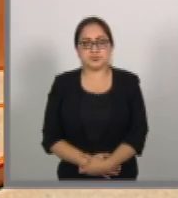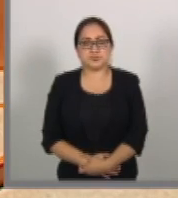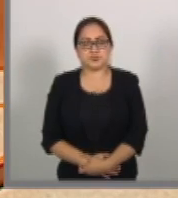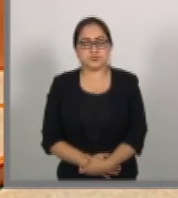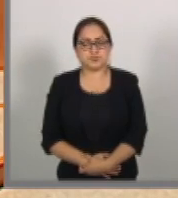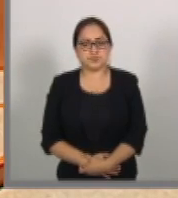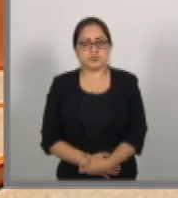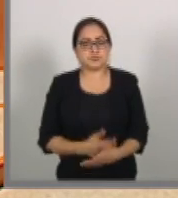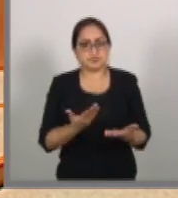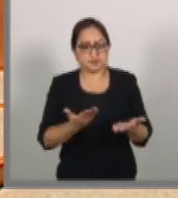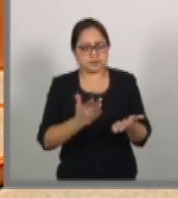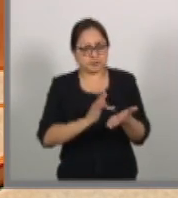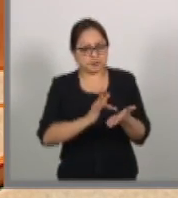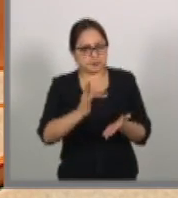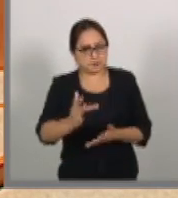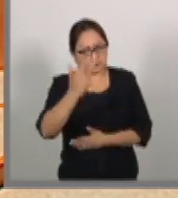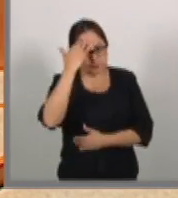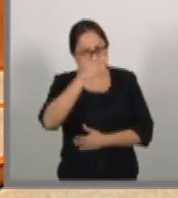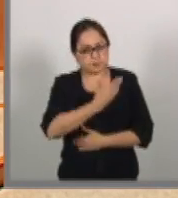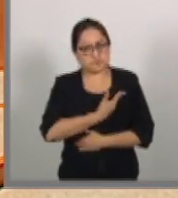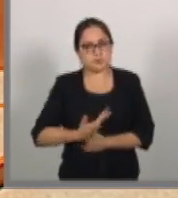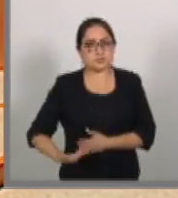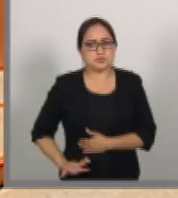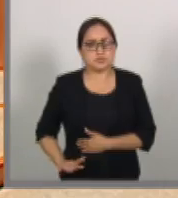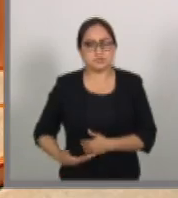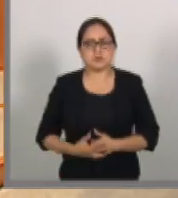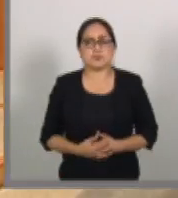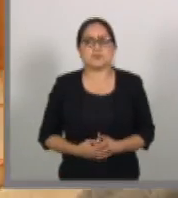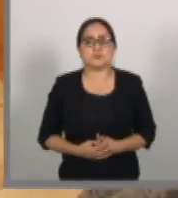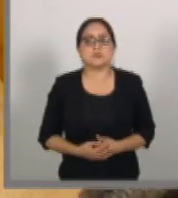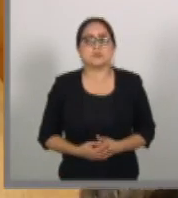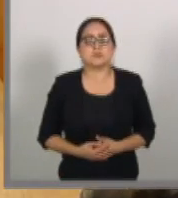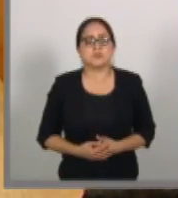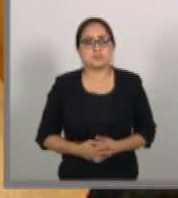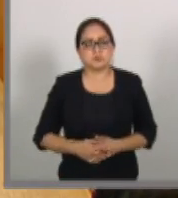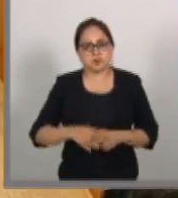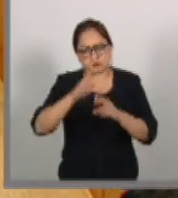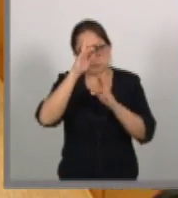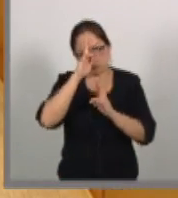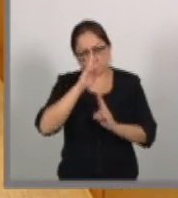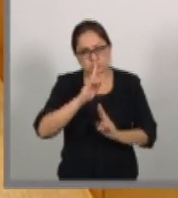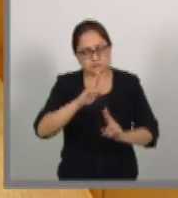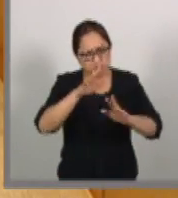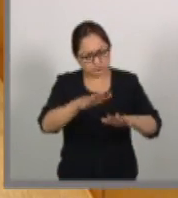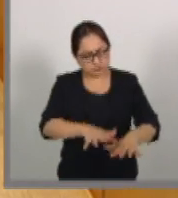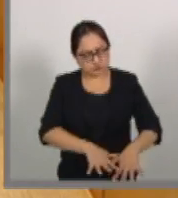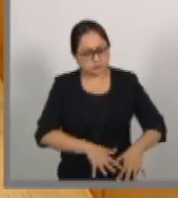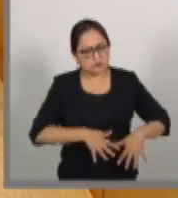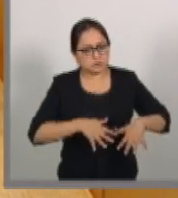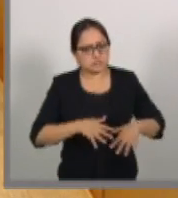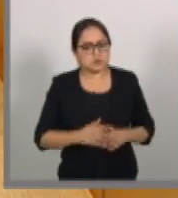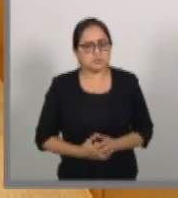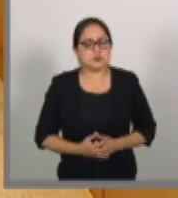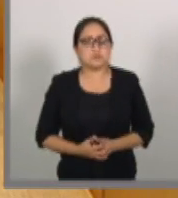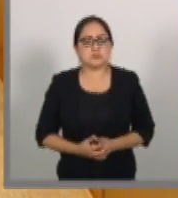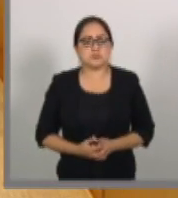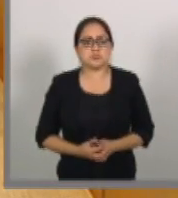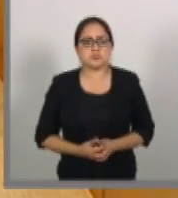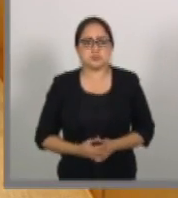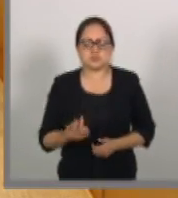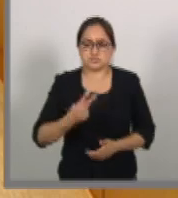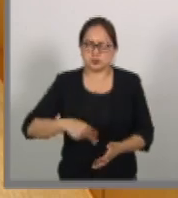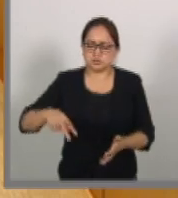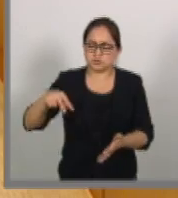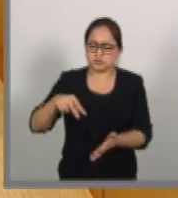Gracias, señor Presidente. Honorable Asamblea, hago uso